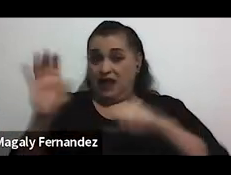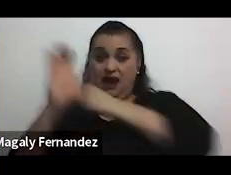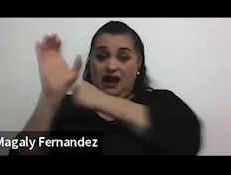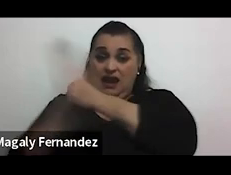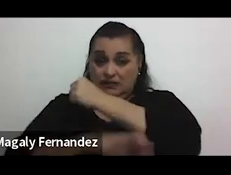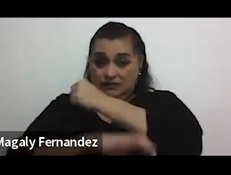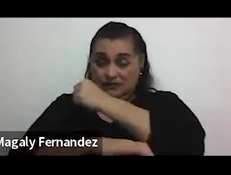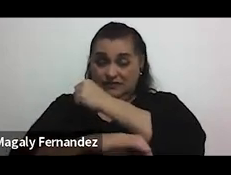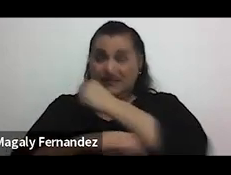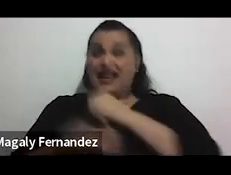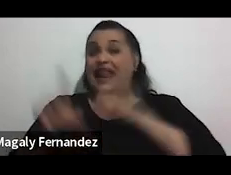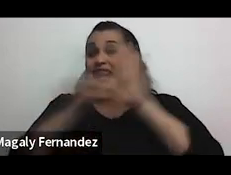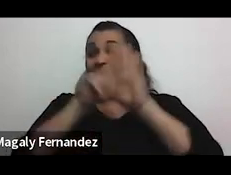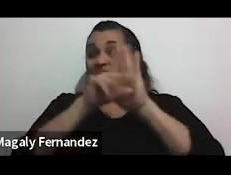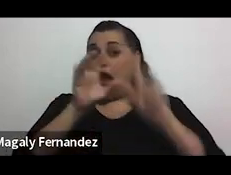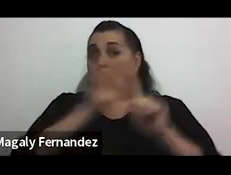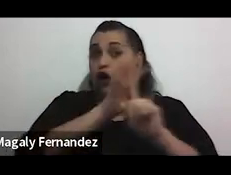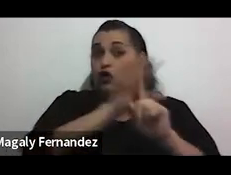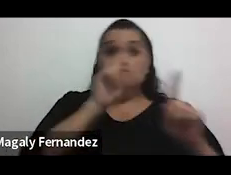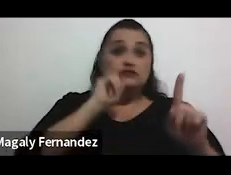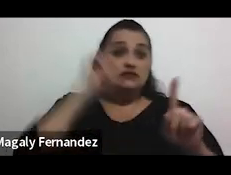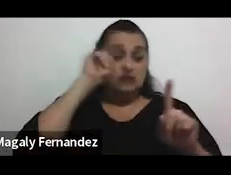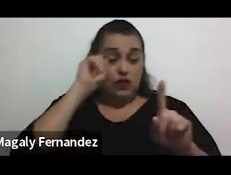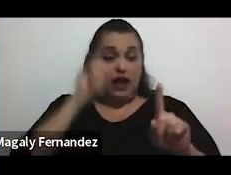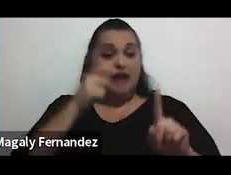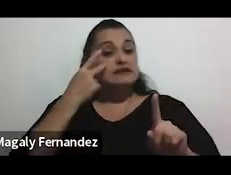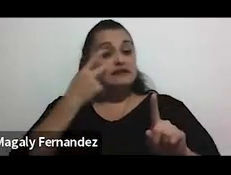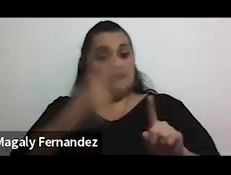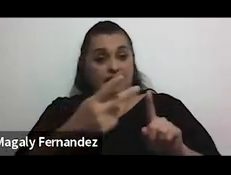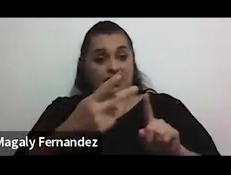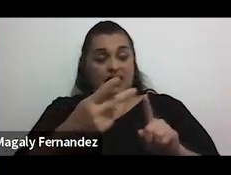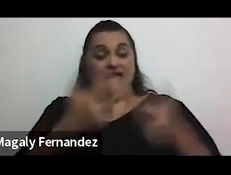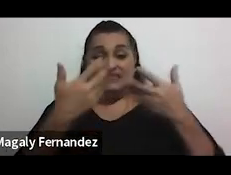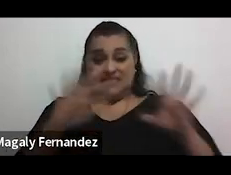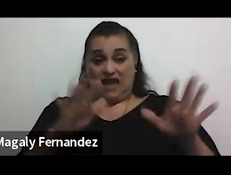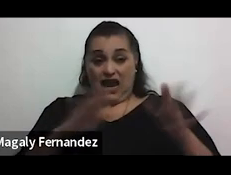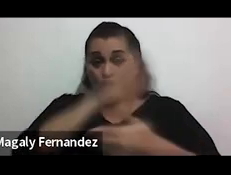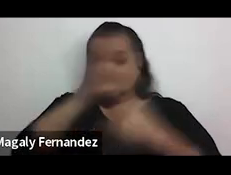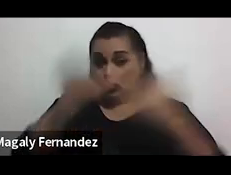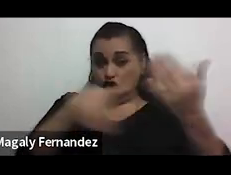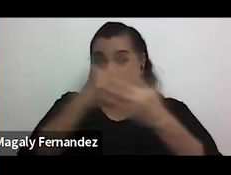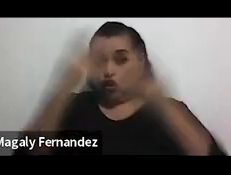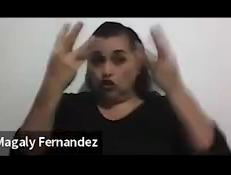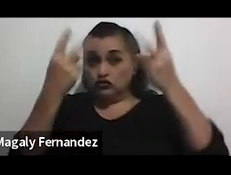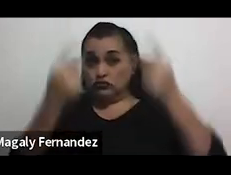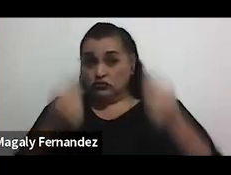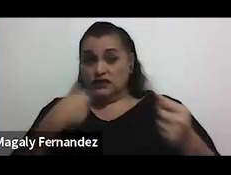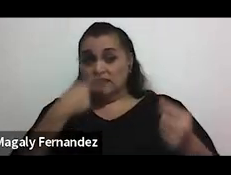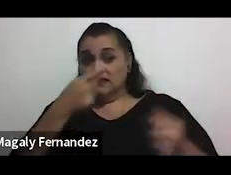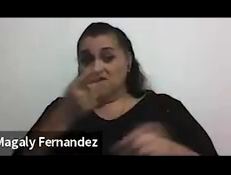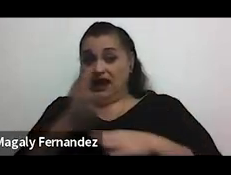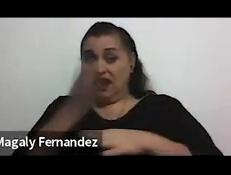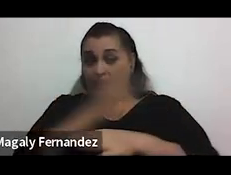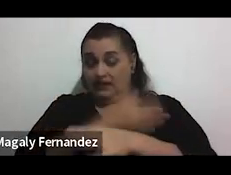ley del acoso sexual callejero se ve que de todos esos casos que les mencioné previamente